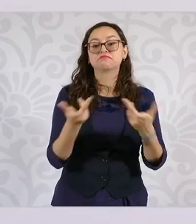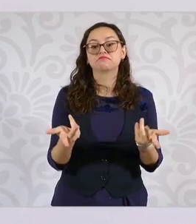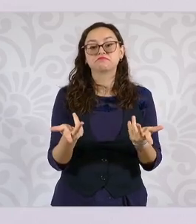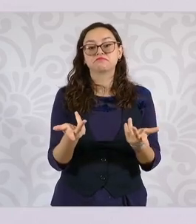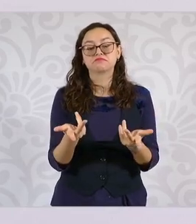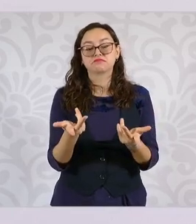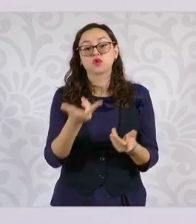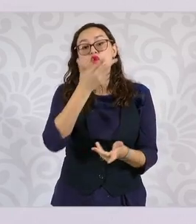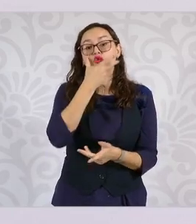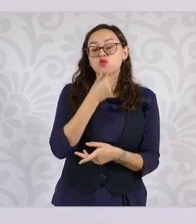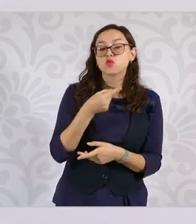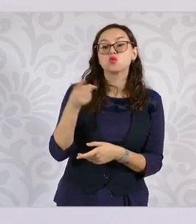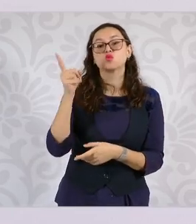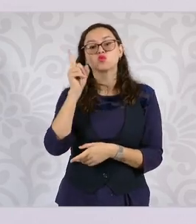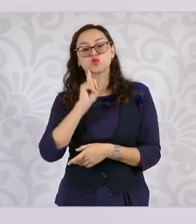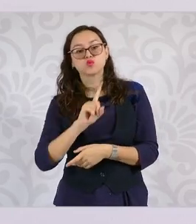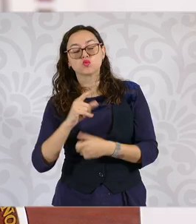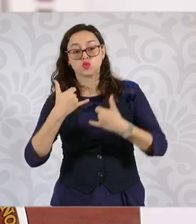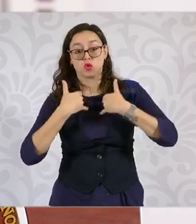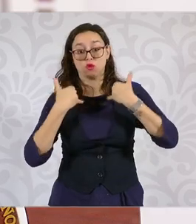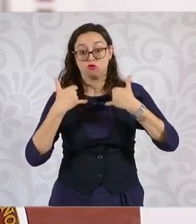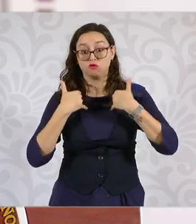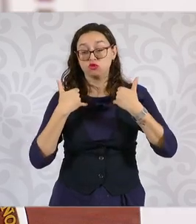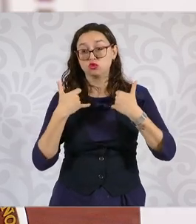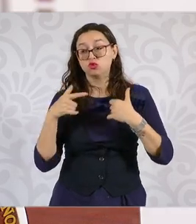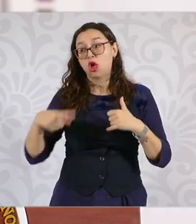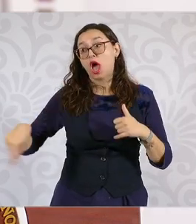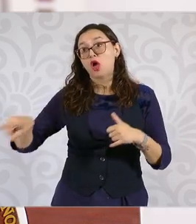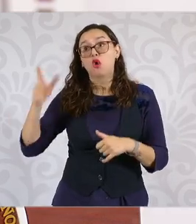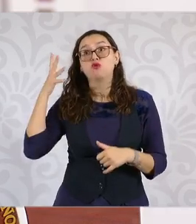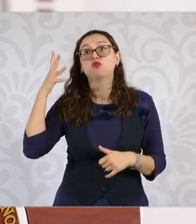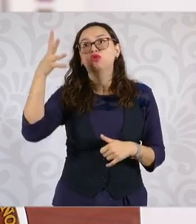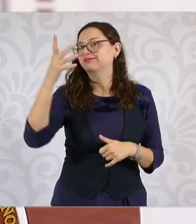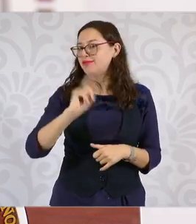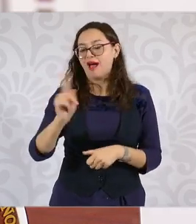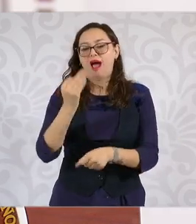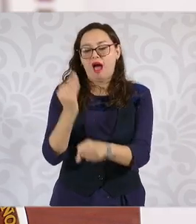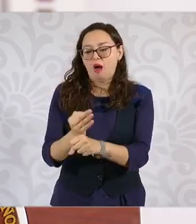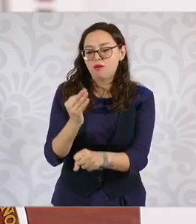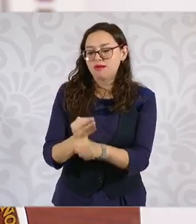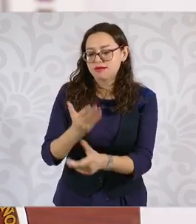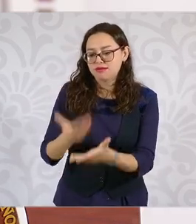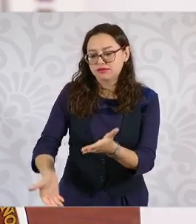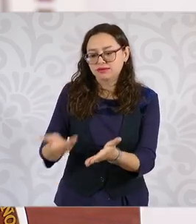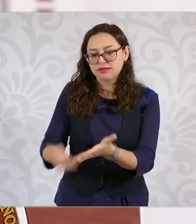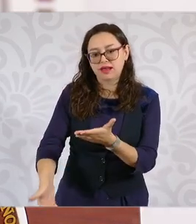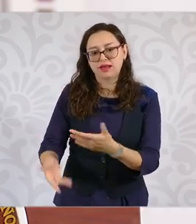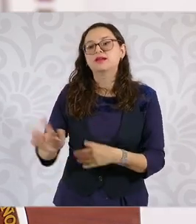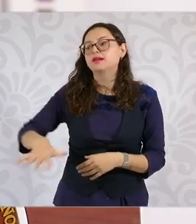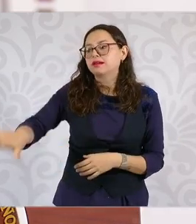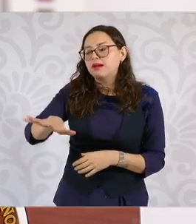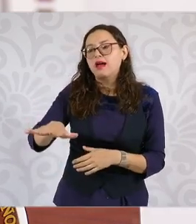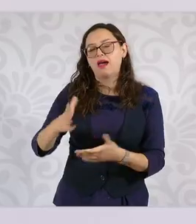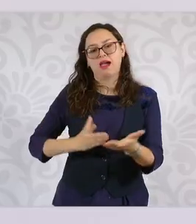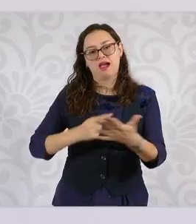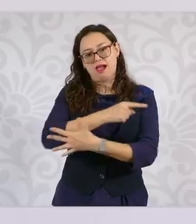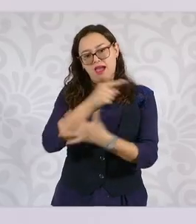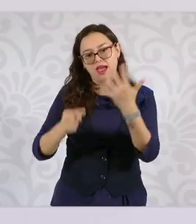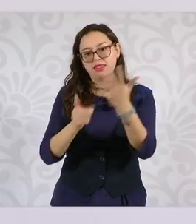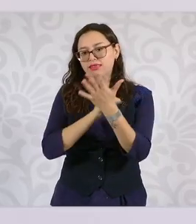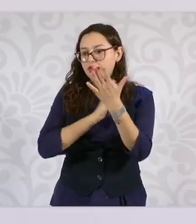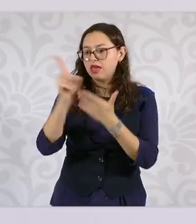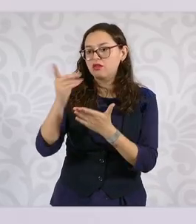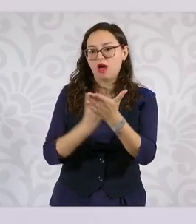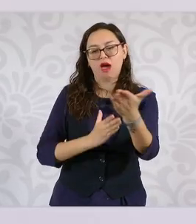no son el futuro de México, son el presente y tienen que tener acceso a todos los derechos.